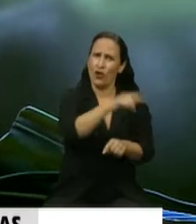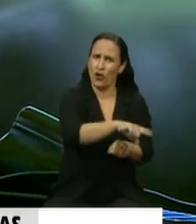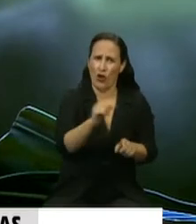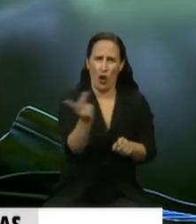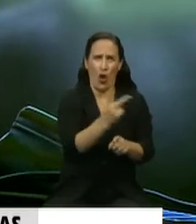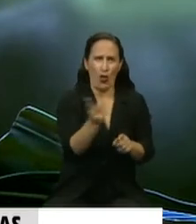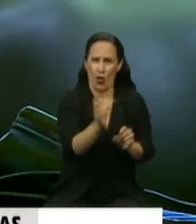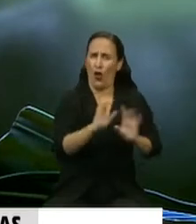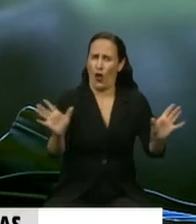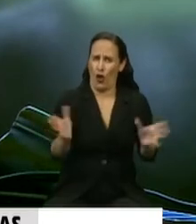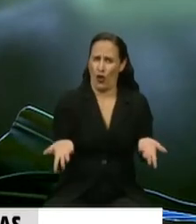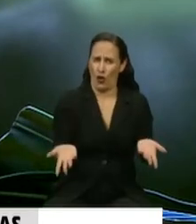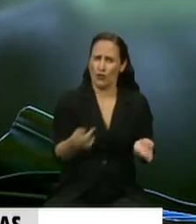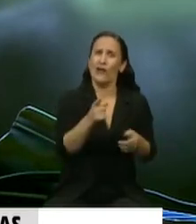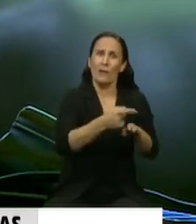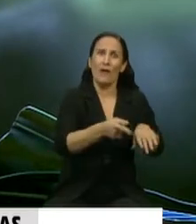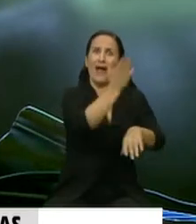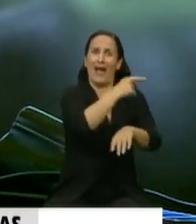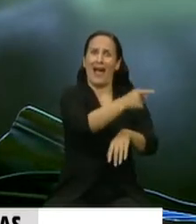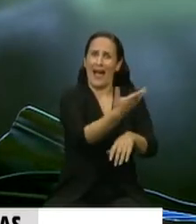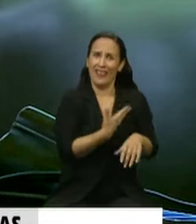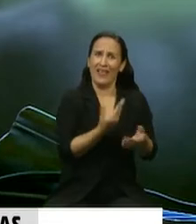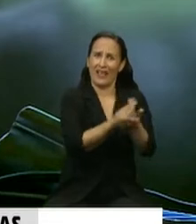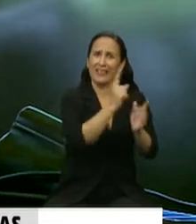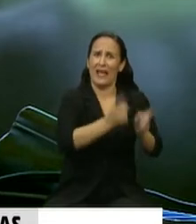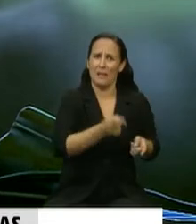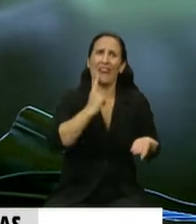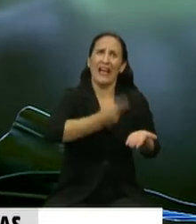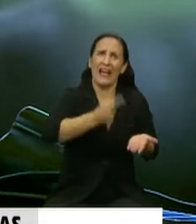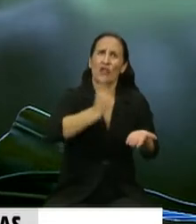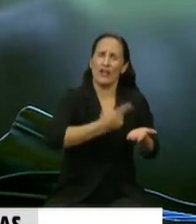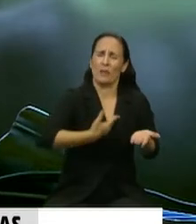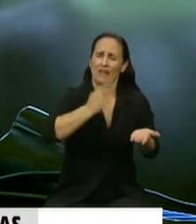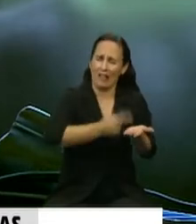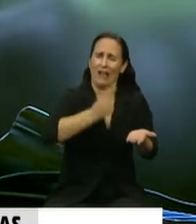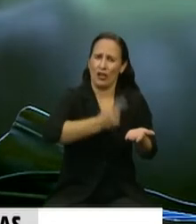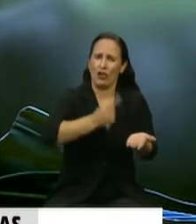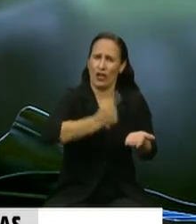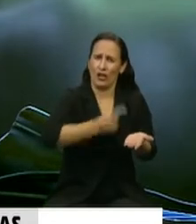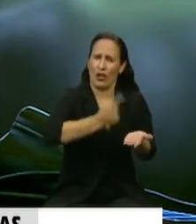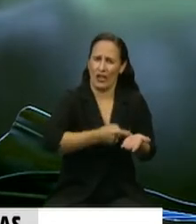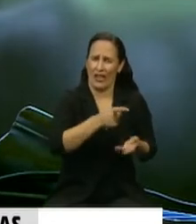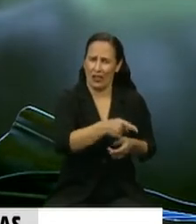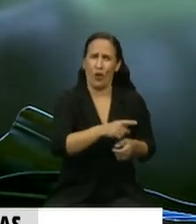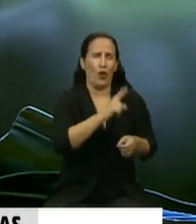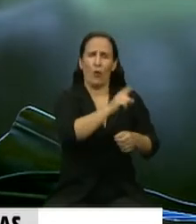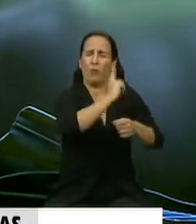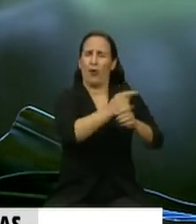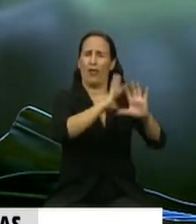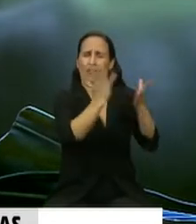del espectro. Si cuando gobernaban también gobernaban a puro DNU, a superpoderes y facultades delegadas. Por favor,